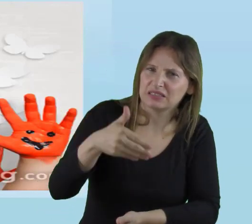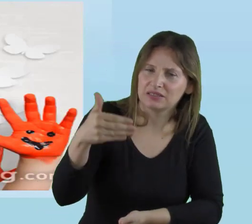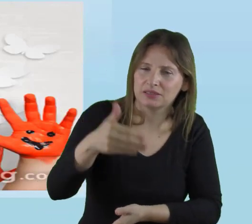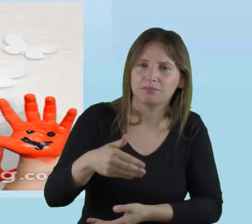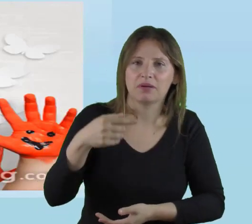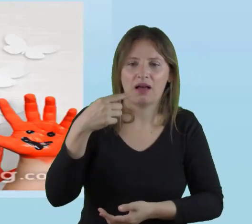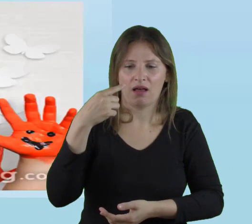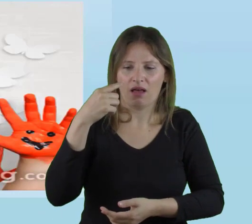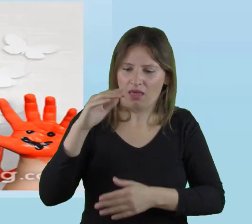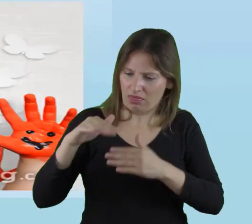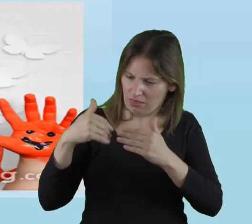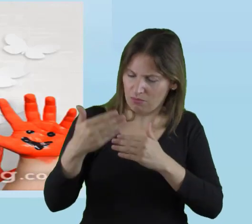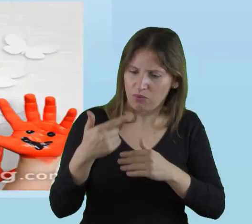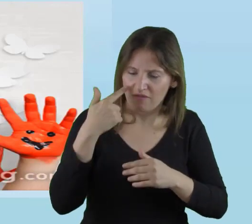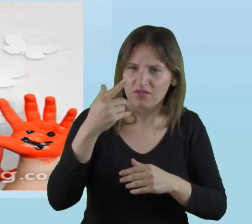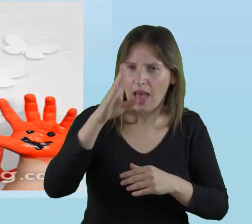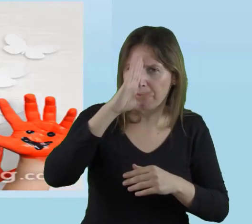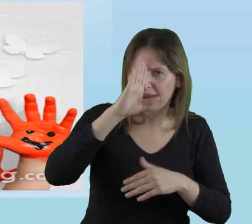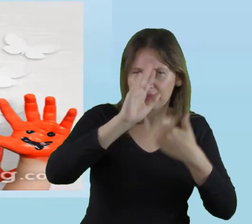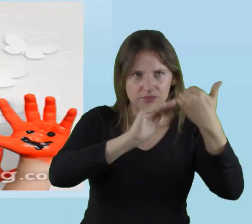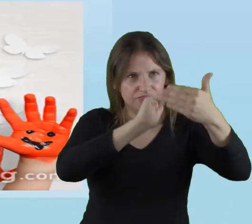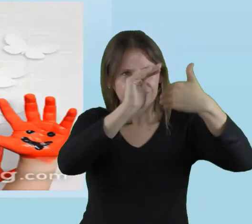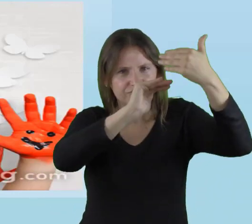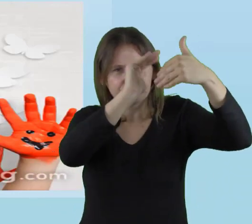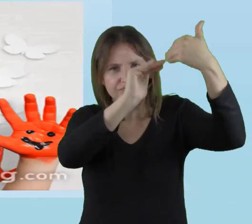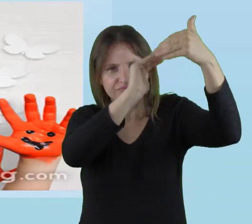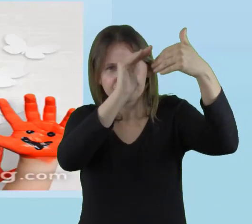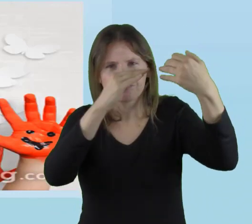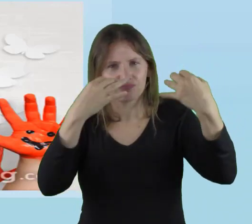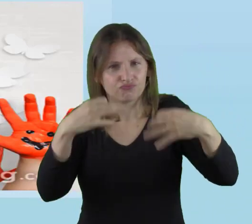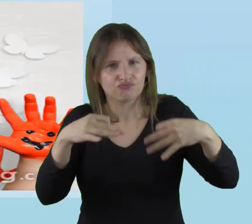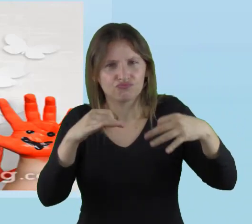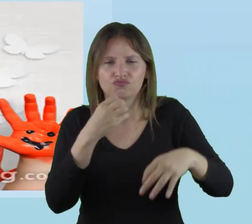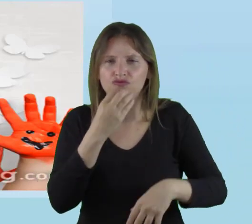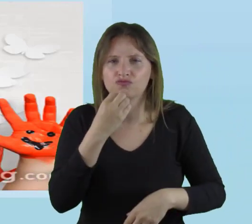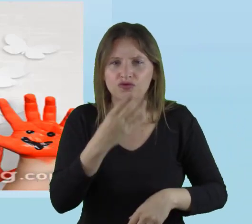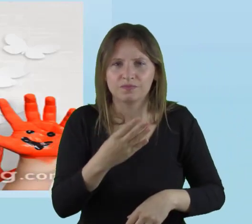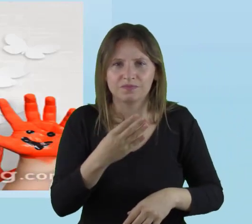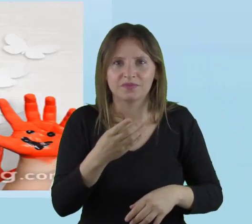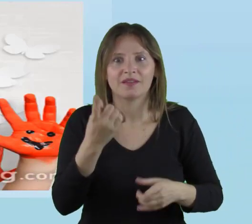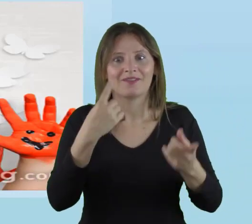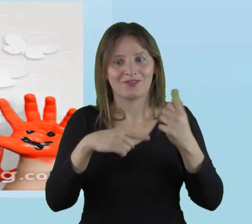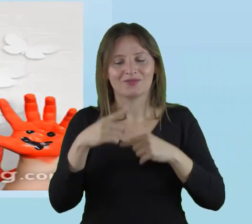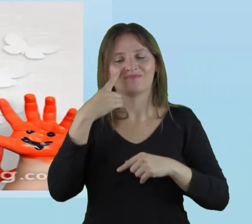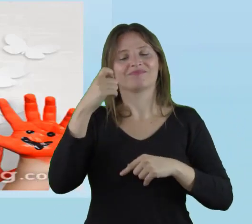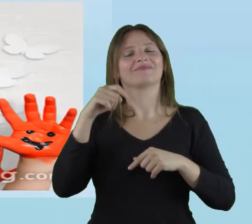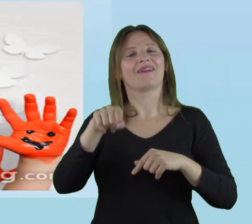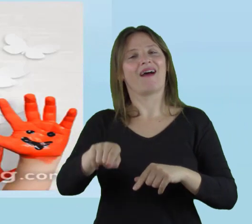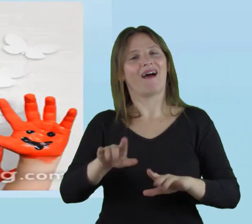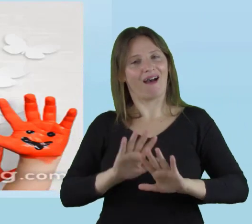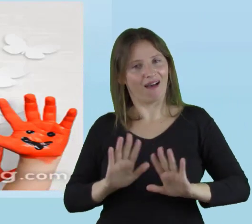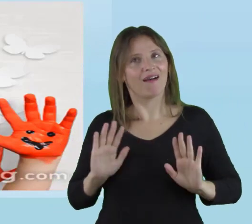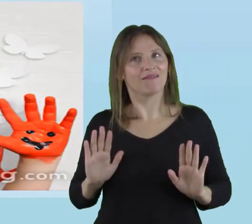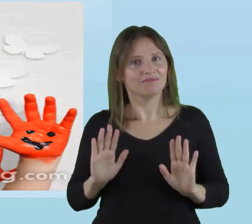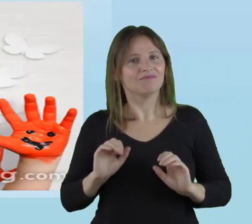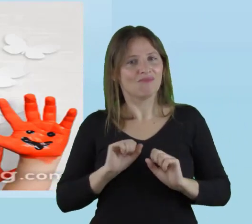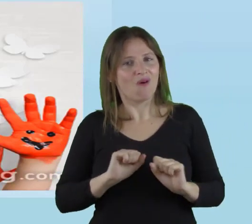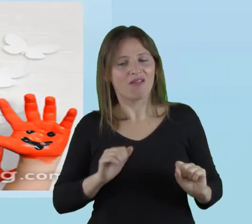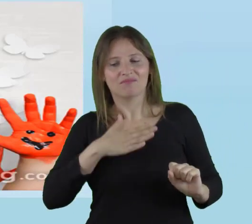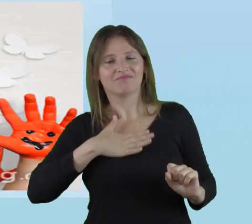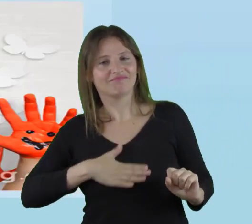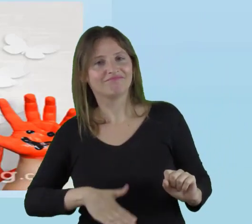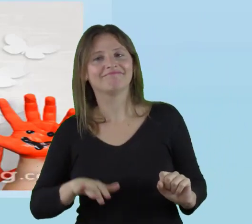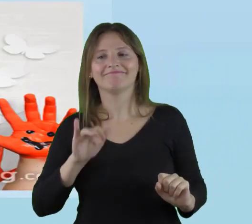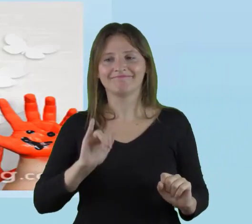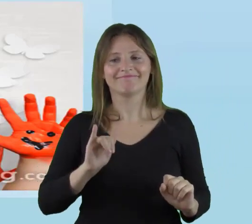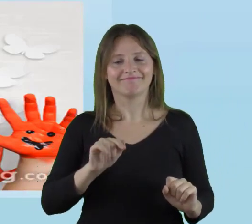da como frutos el progreso de sus aprendizajes. Entonces nosotros ahí, nosotros podremos